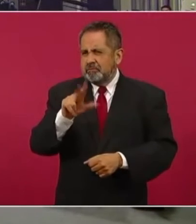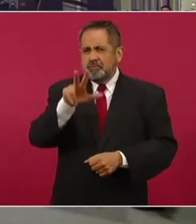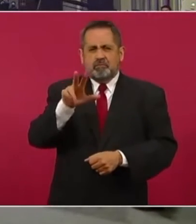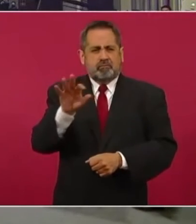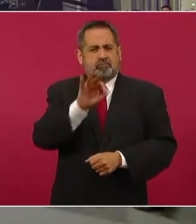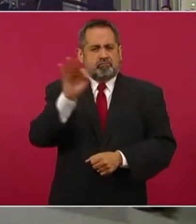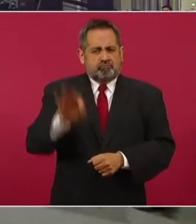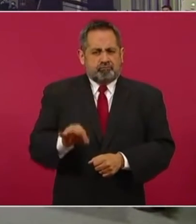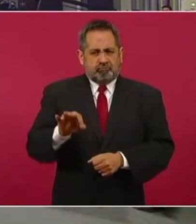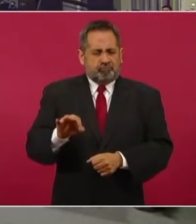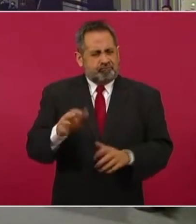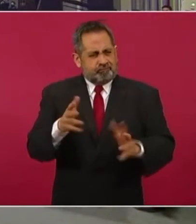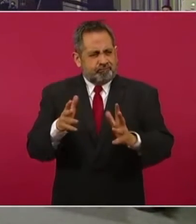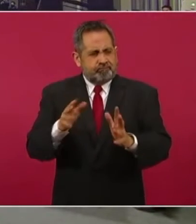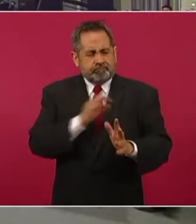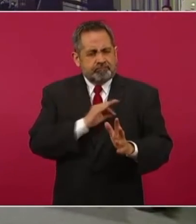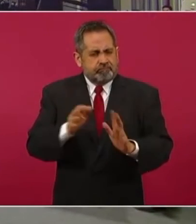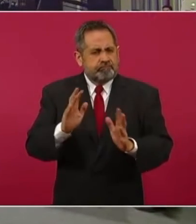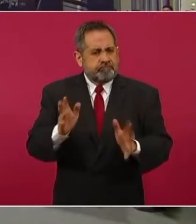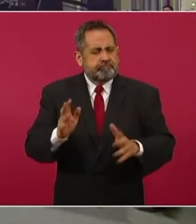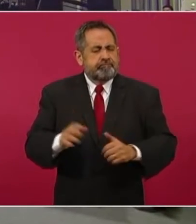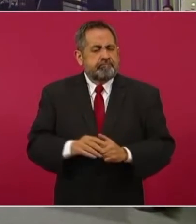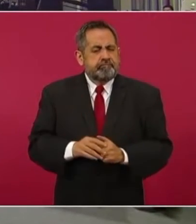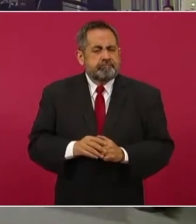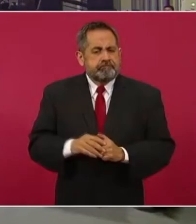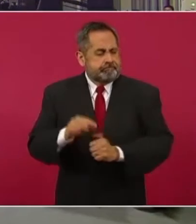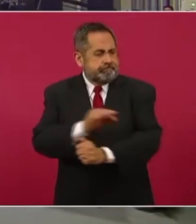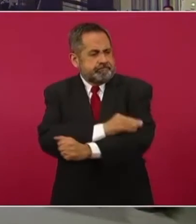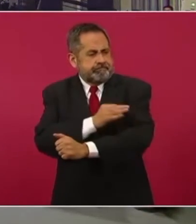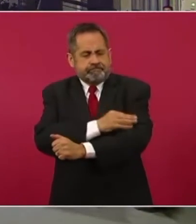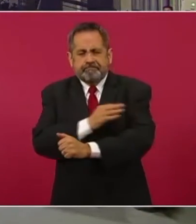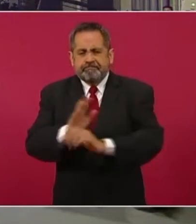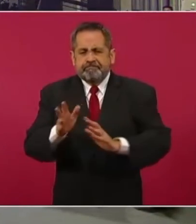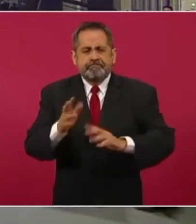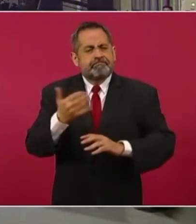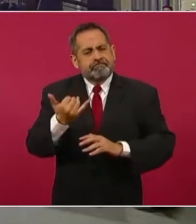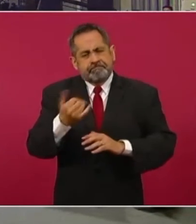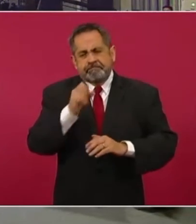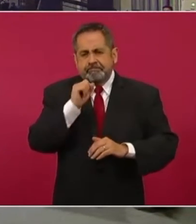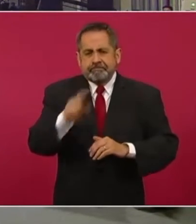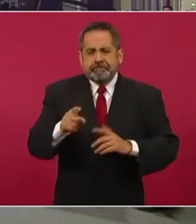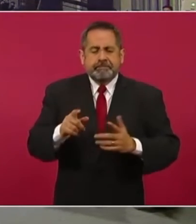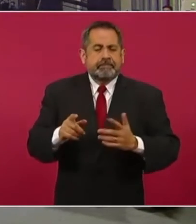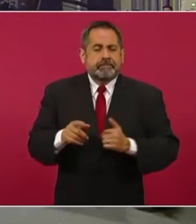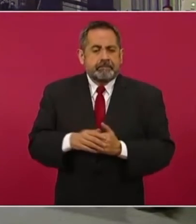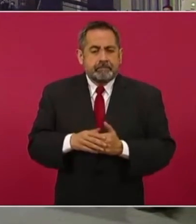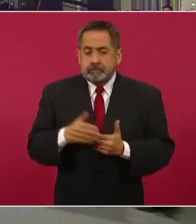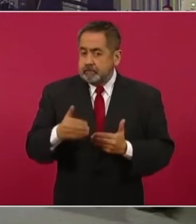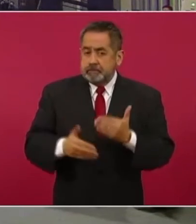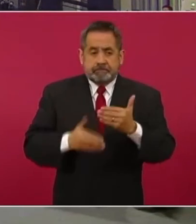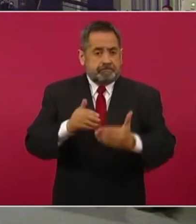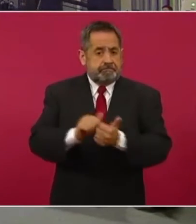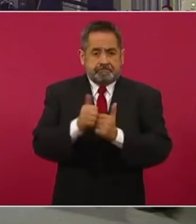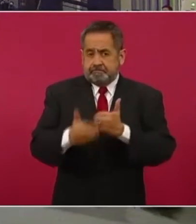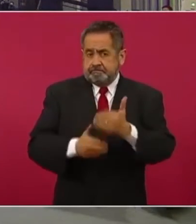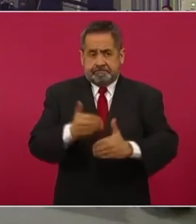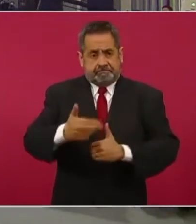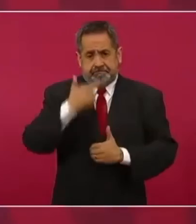por ciento de vacunación. Y está avanzando mucho